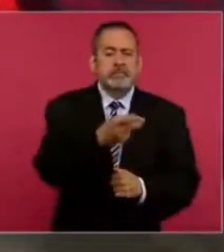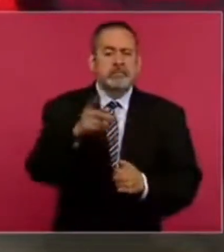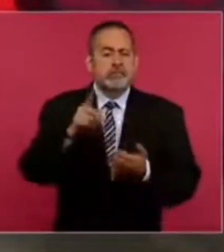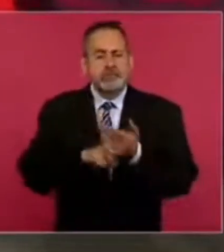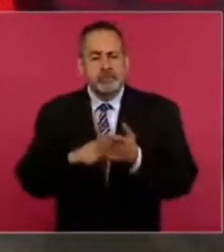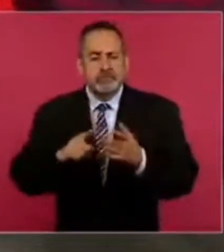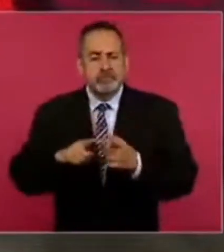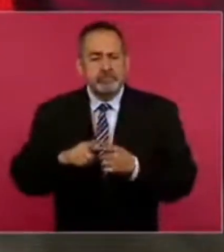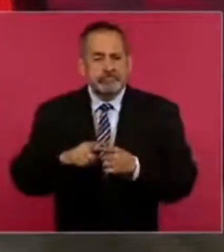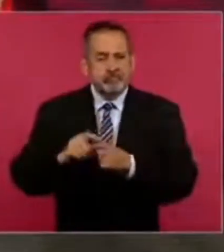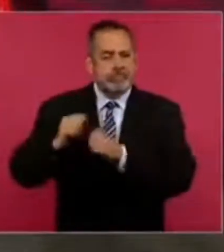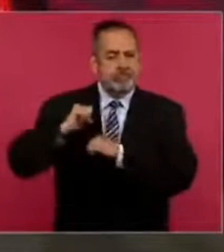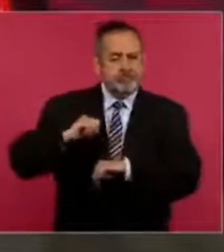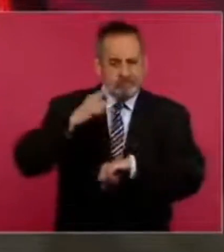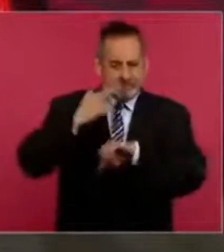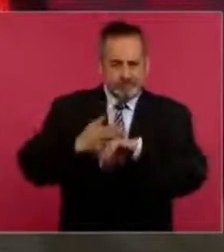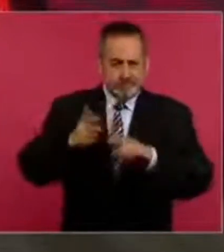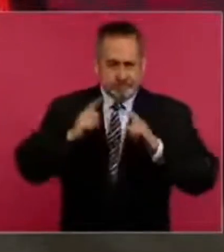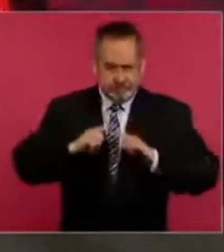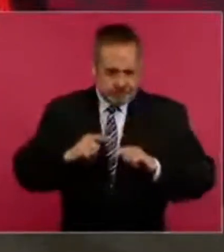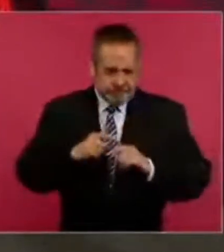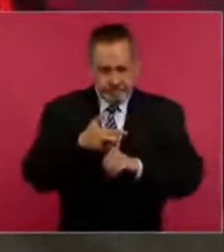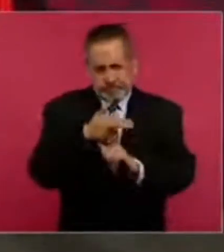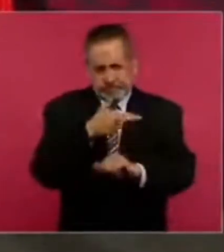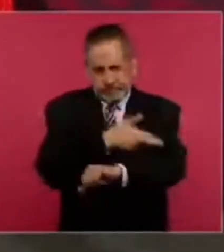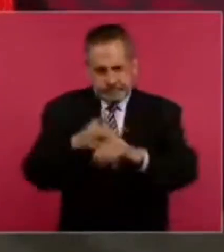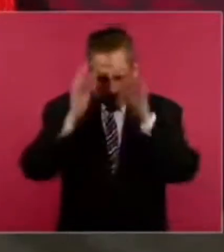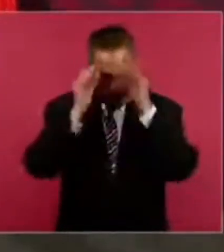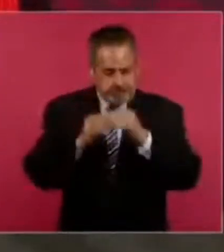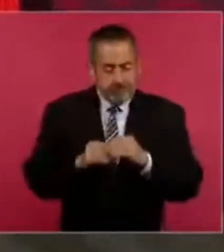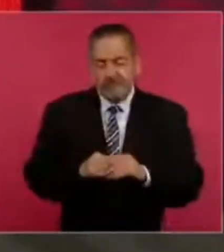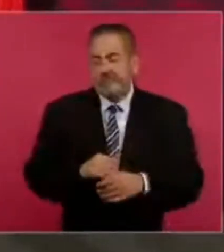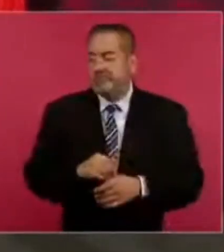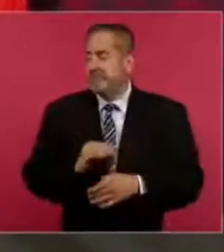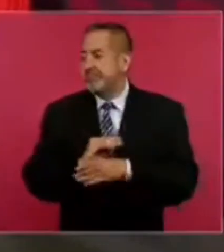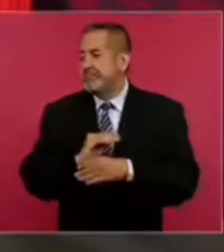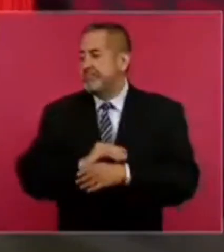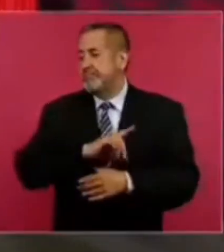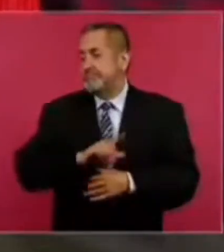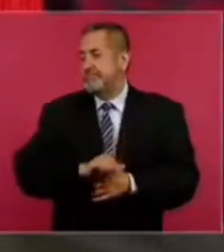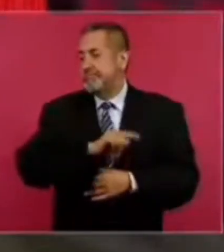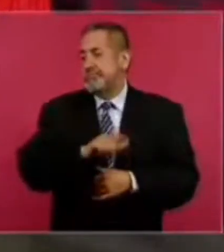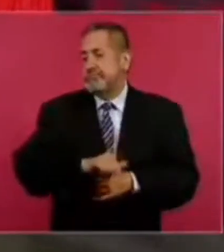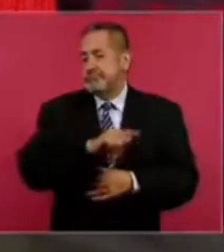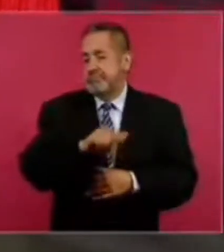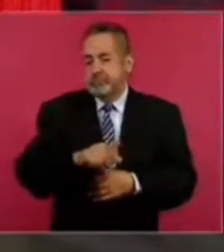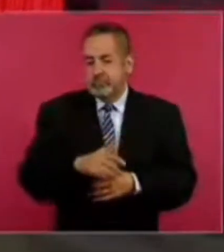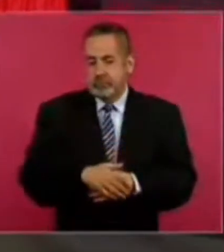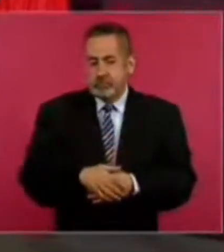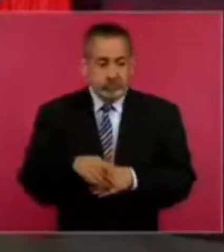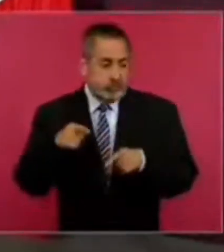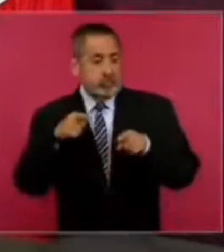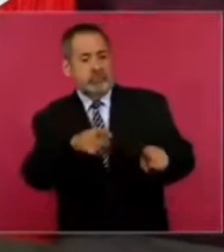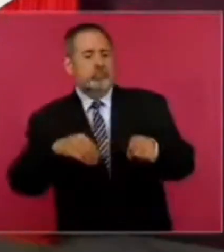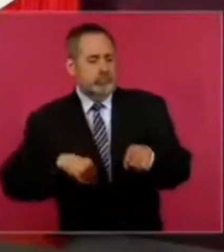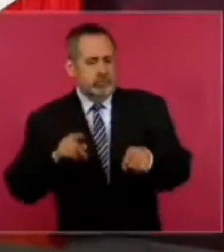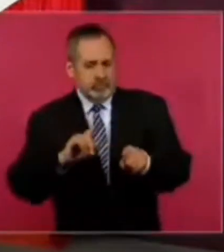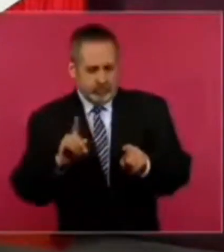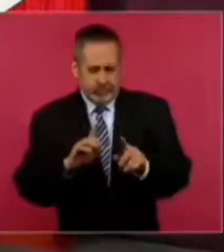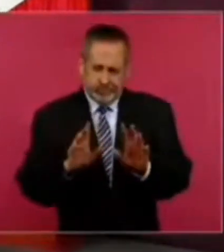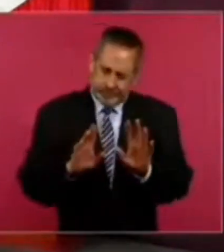que hacen más tardado el trámite. No, les estoy echando la culpa a ellos.